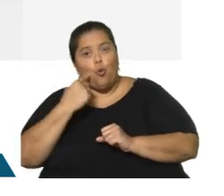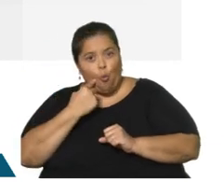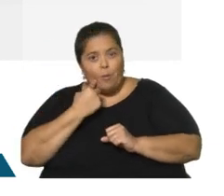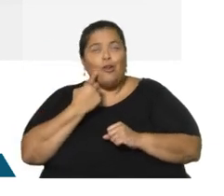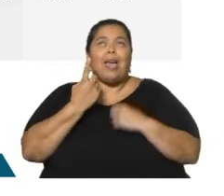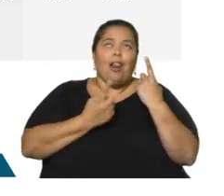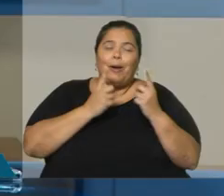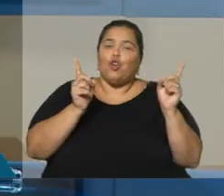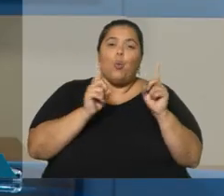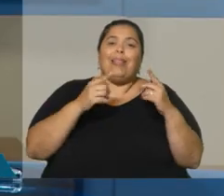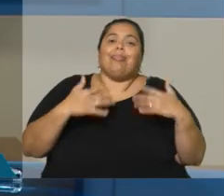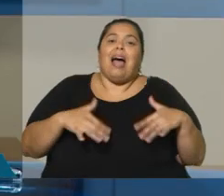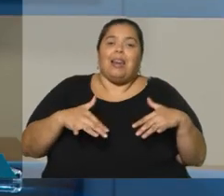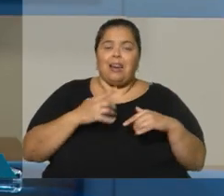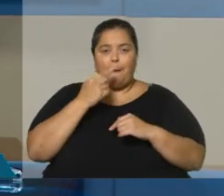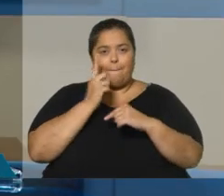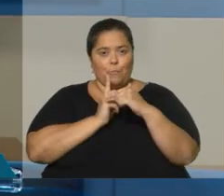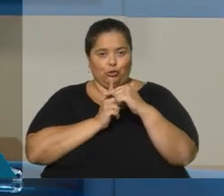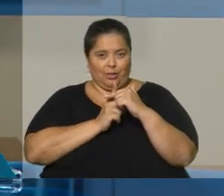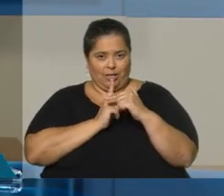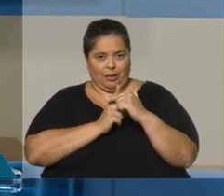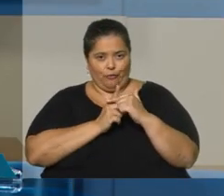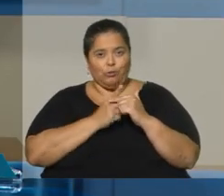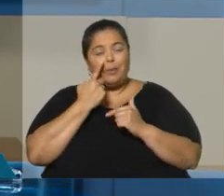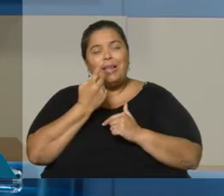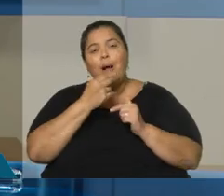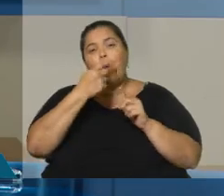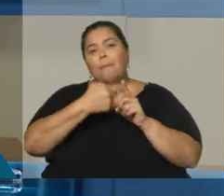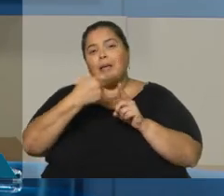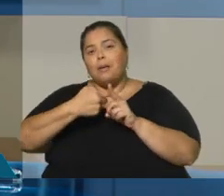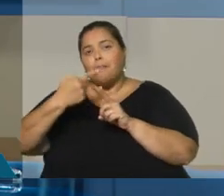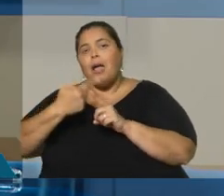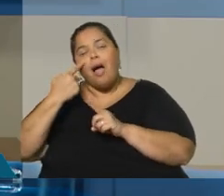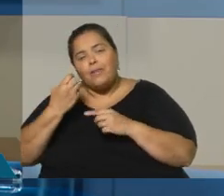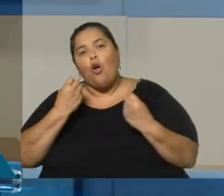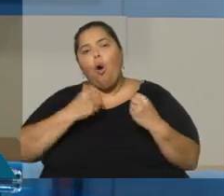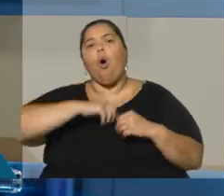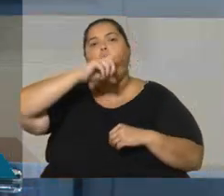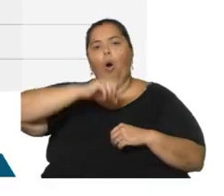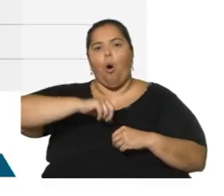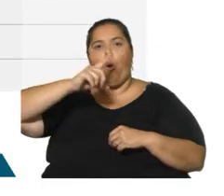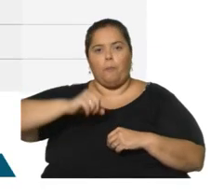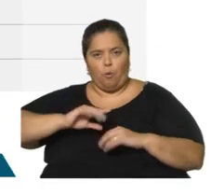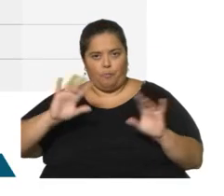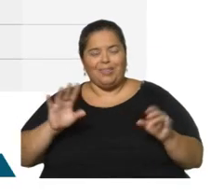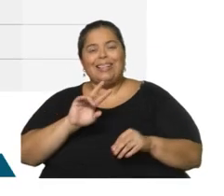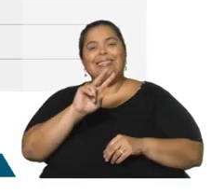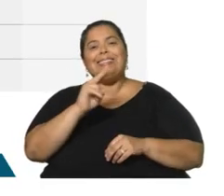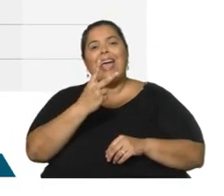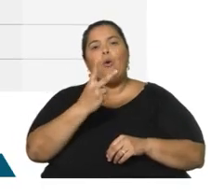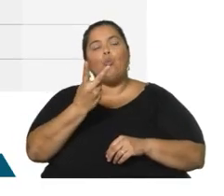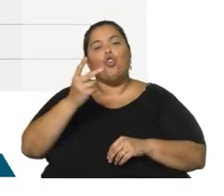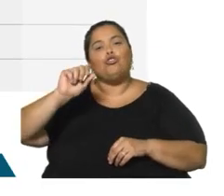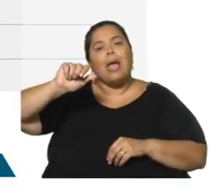positivas si lo miramos por mes. Vamos a la siguiente placa y allí tendremos la posibilidad de observar el segundo semestre del año